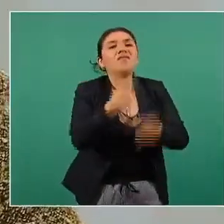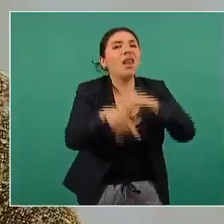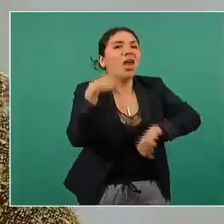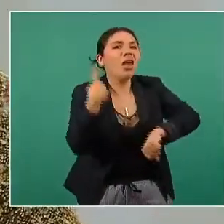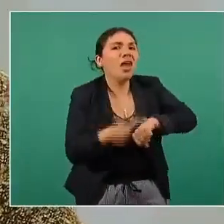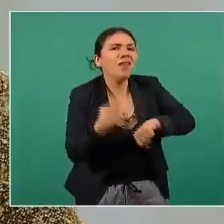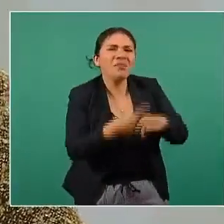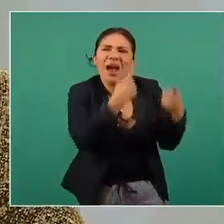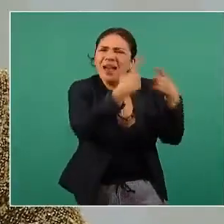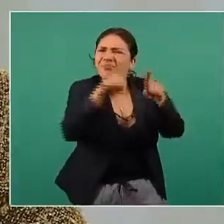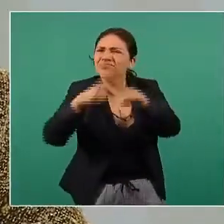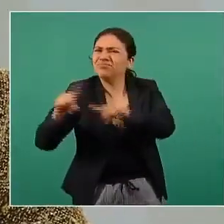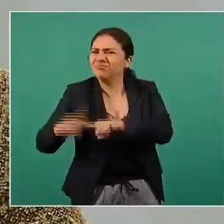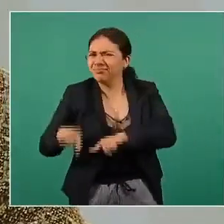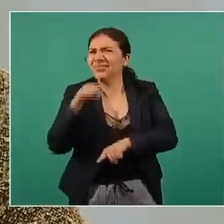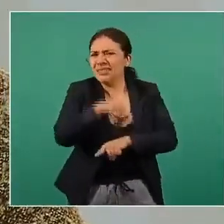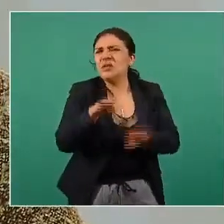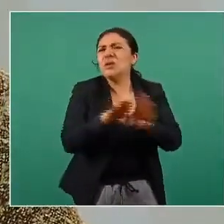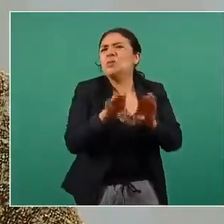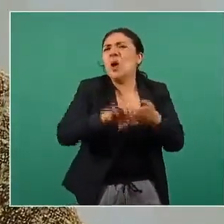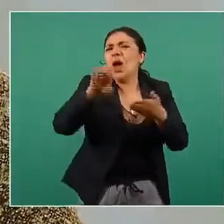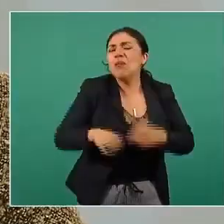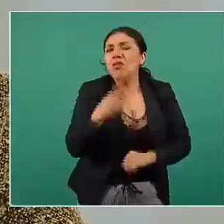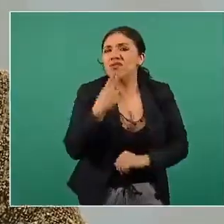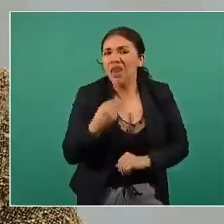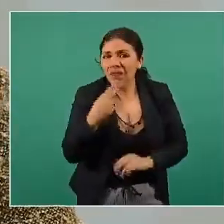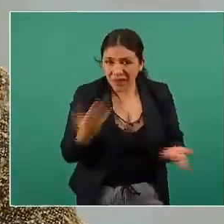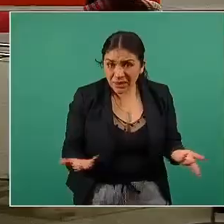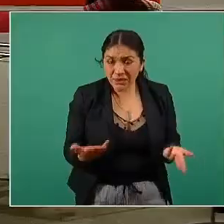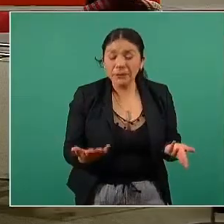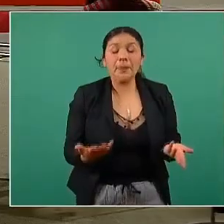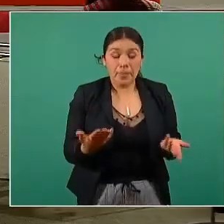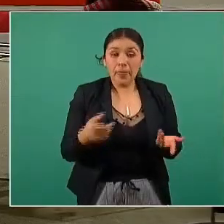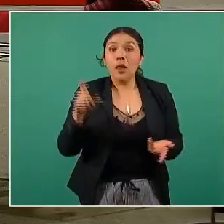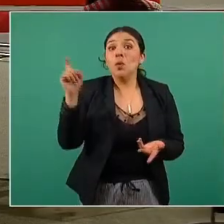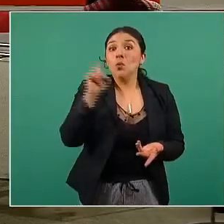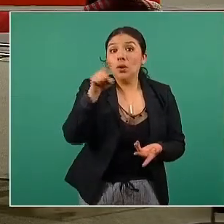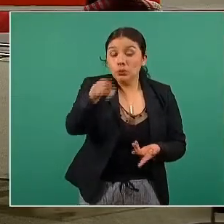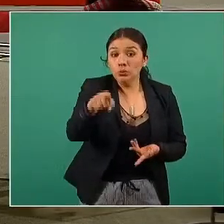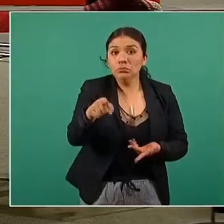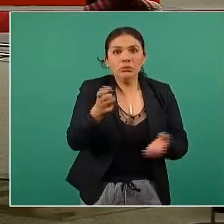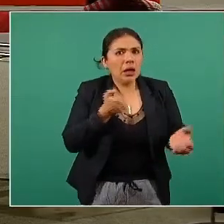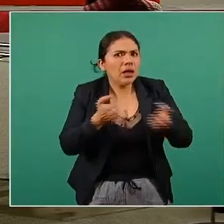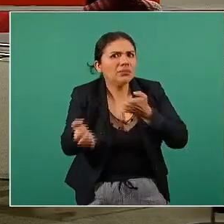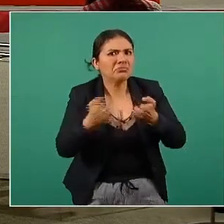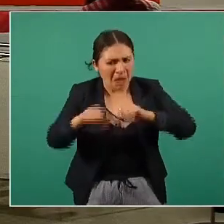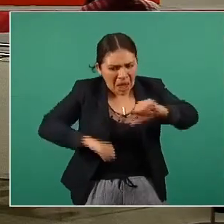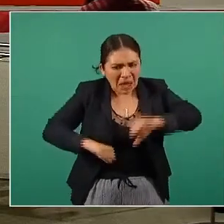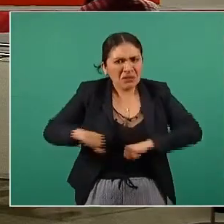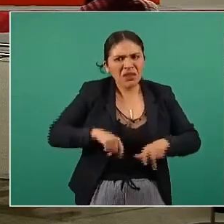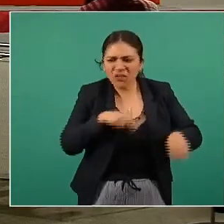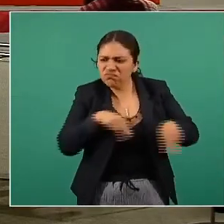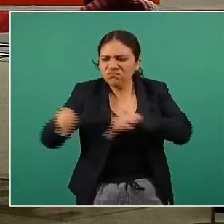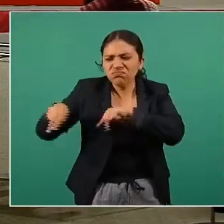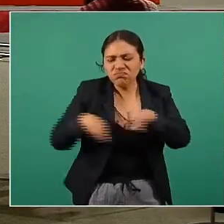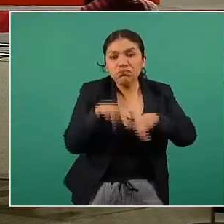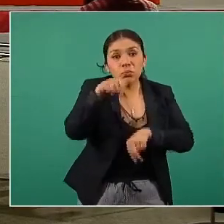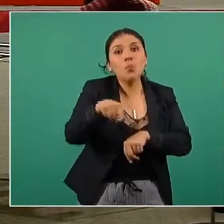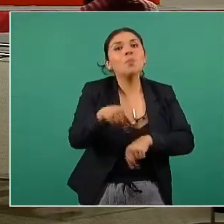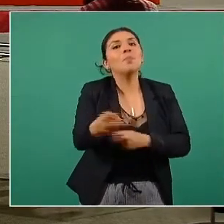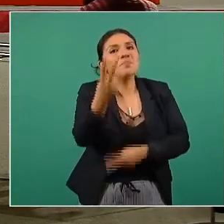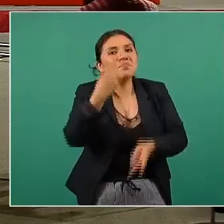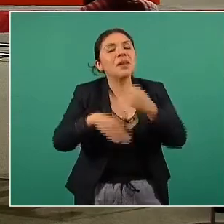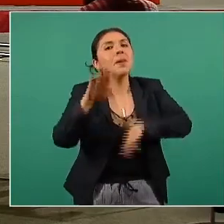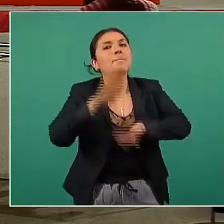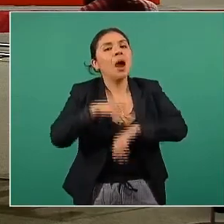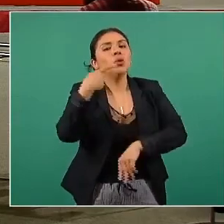crónicas no transmisibles como por ejemplo la diabetes cuando nosotros hacemos actividad física aumentamos la capacidad